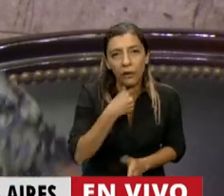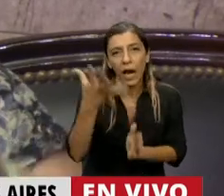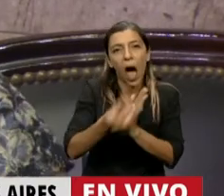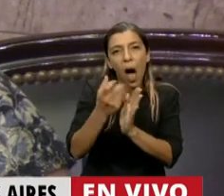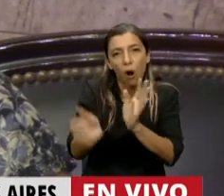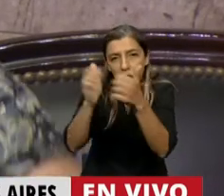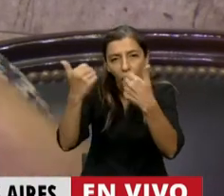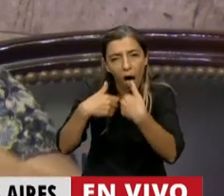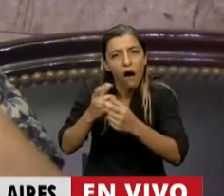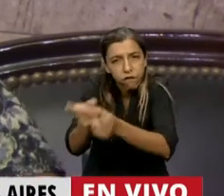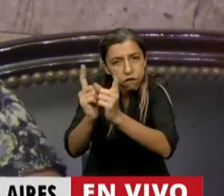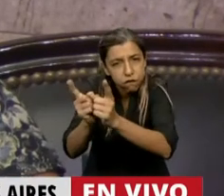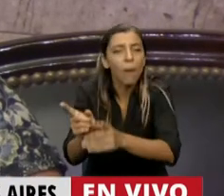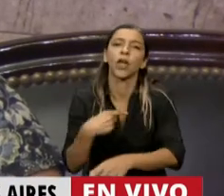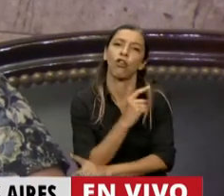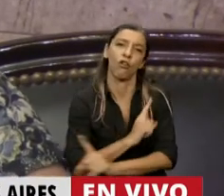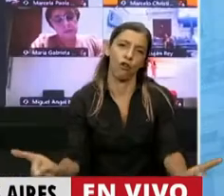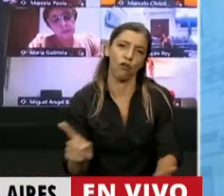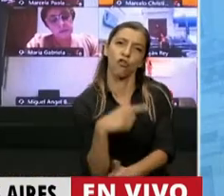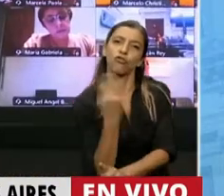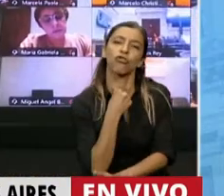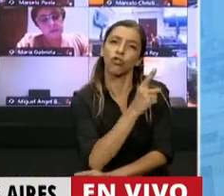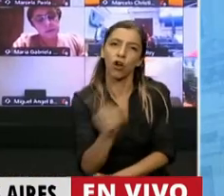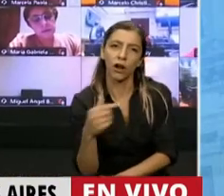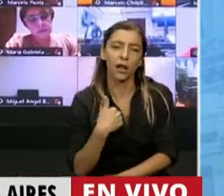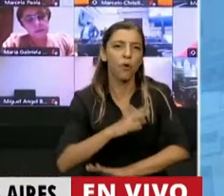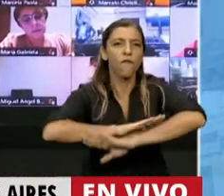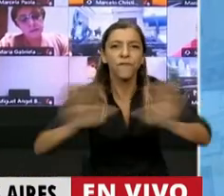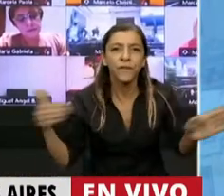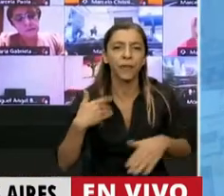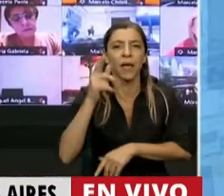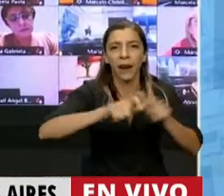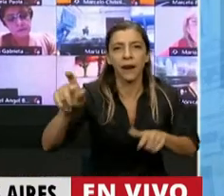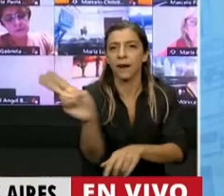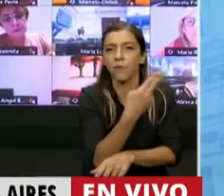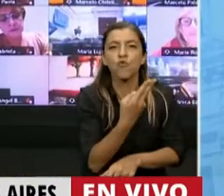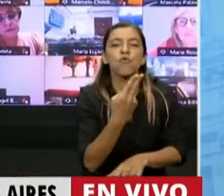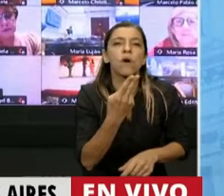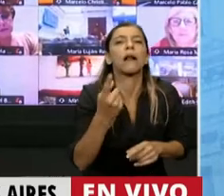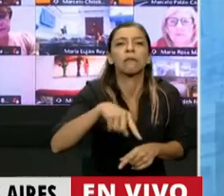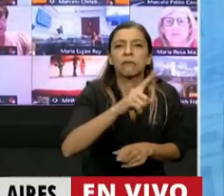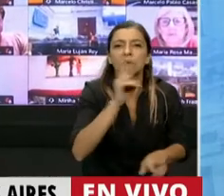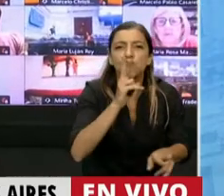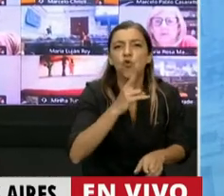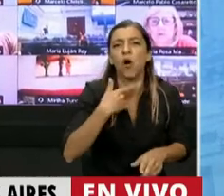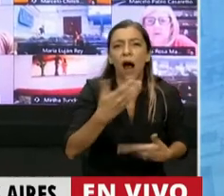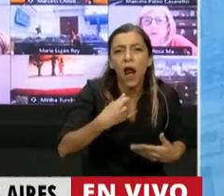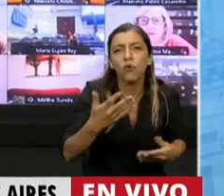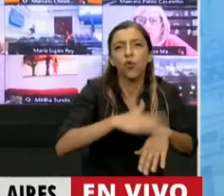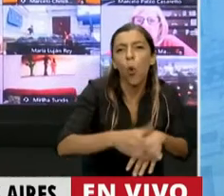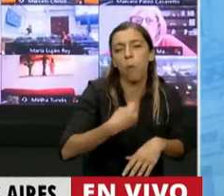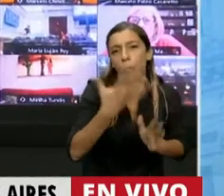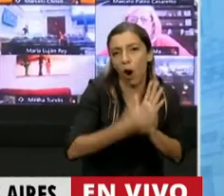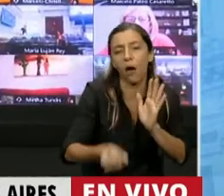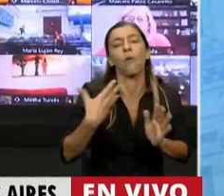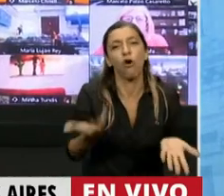tenemos una tarea que es evitar que sigan muriendo mujeres por ese aborto clandestino y para eso necesitamos el aborto